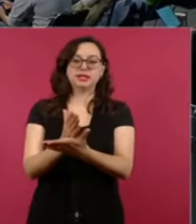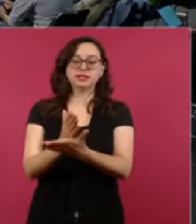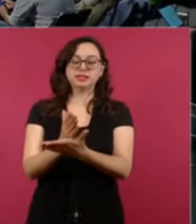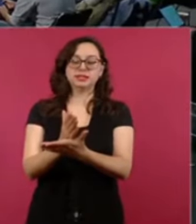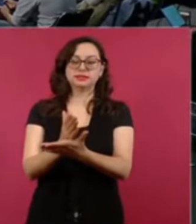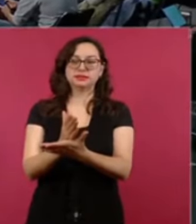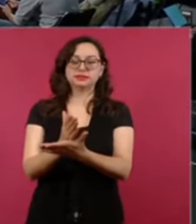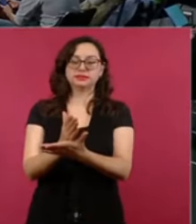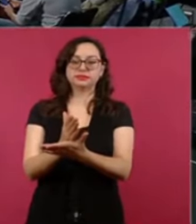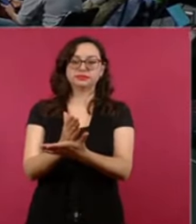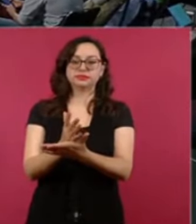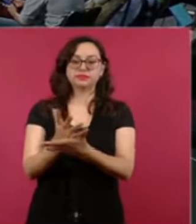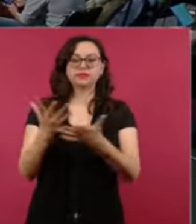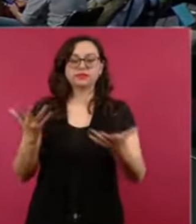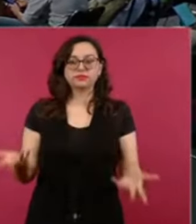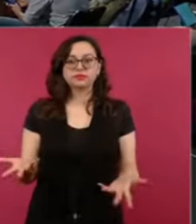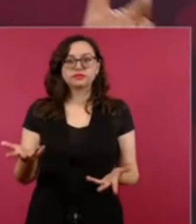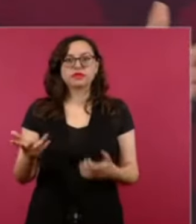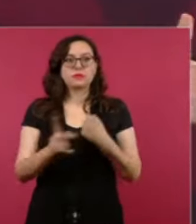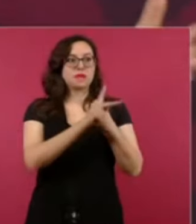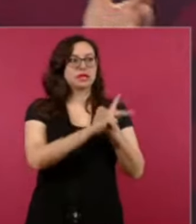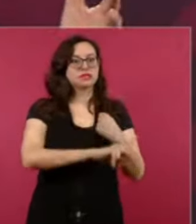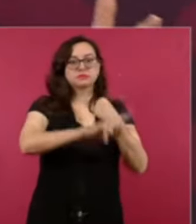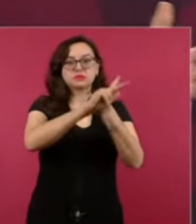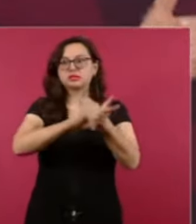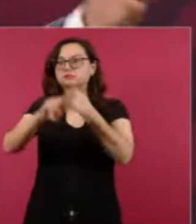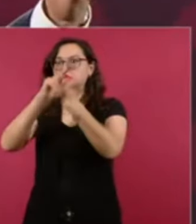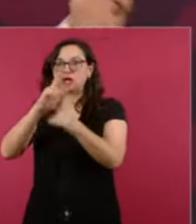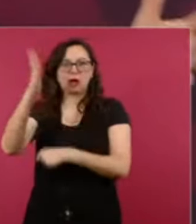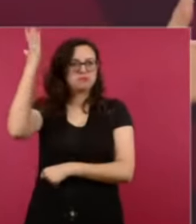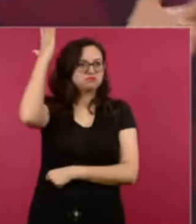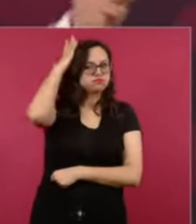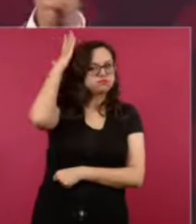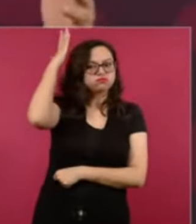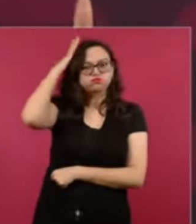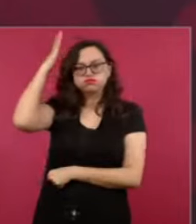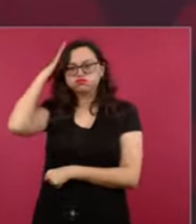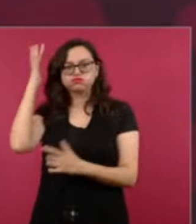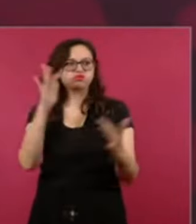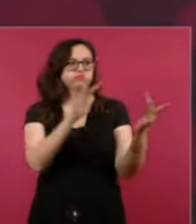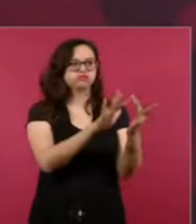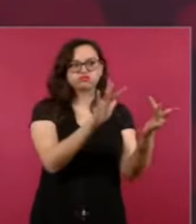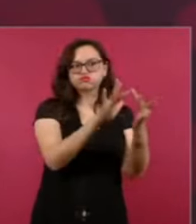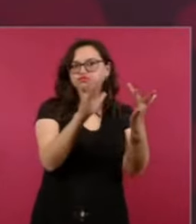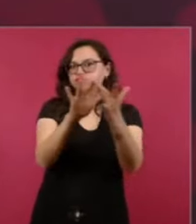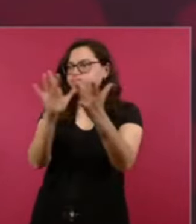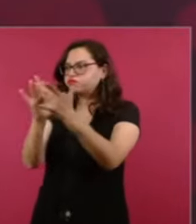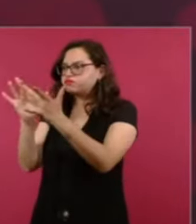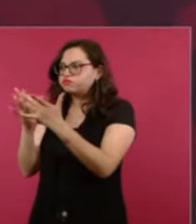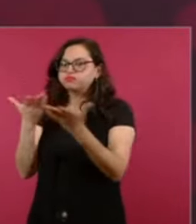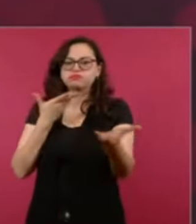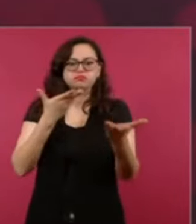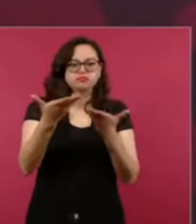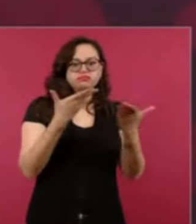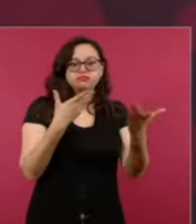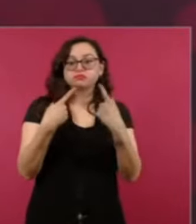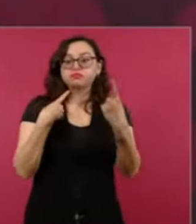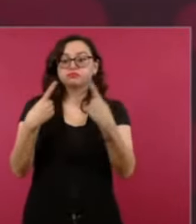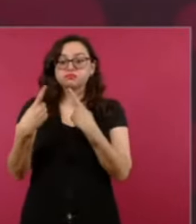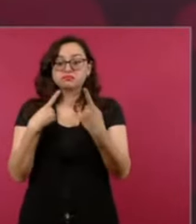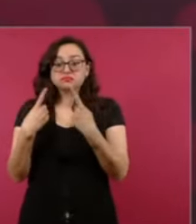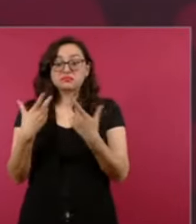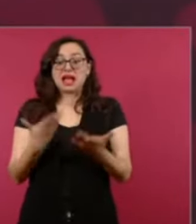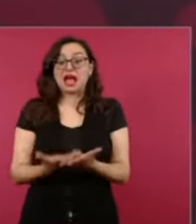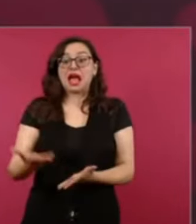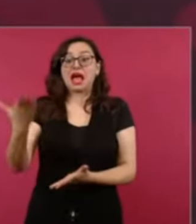algunos sacerdotes se han prestado a la campaña sucia de la oposición. Amigos y amigas, te